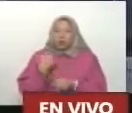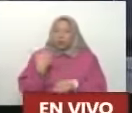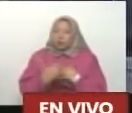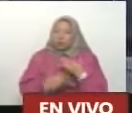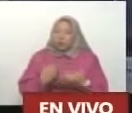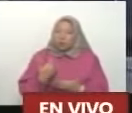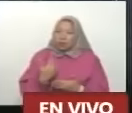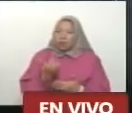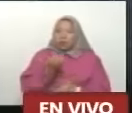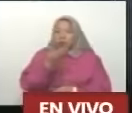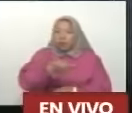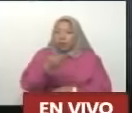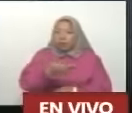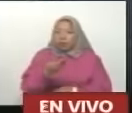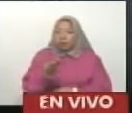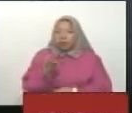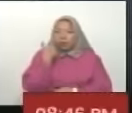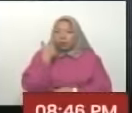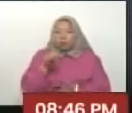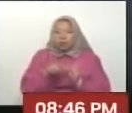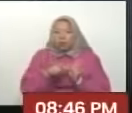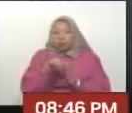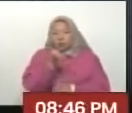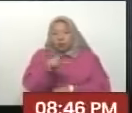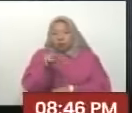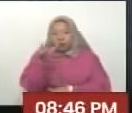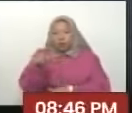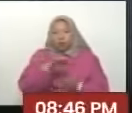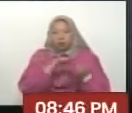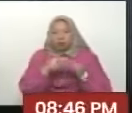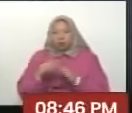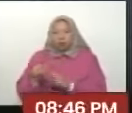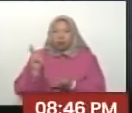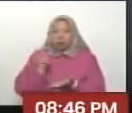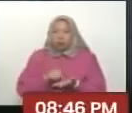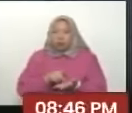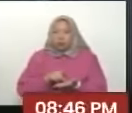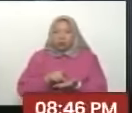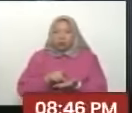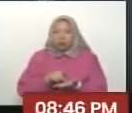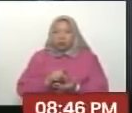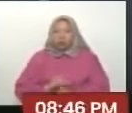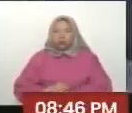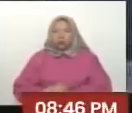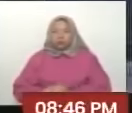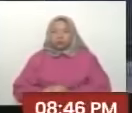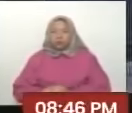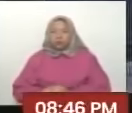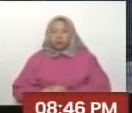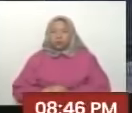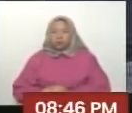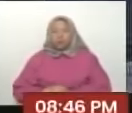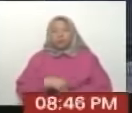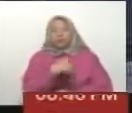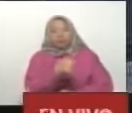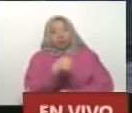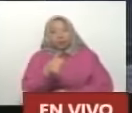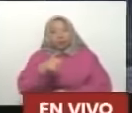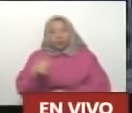los vecinos y las vecinas que participaron, bueno, cada quien